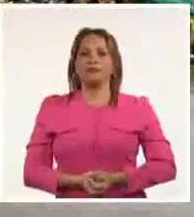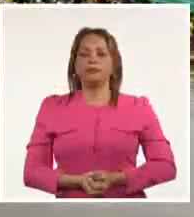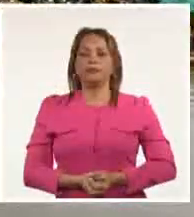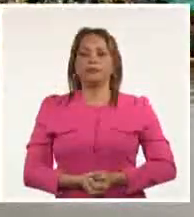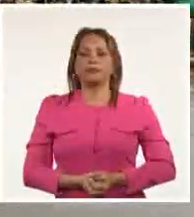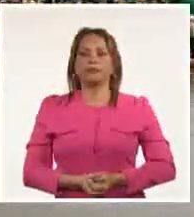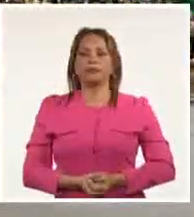Televisión Cubana.